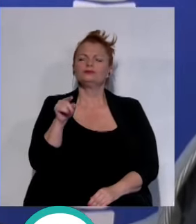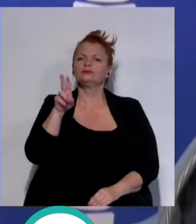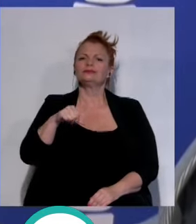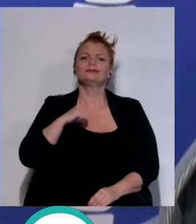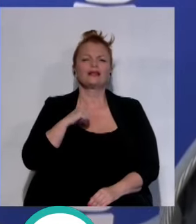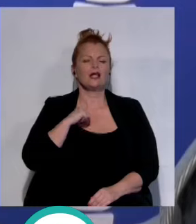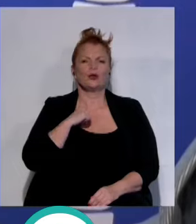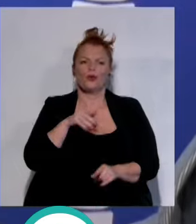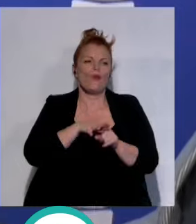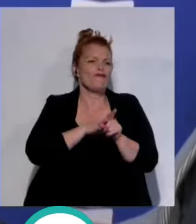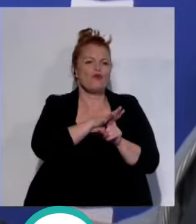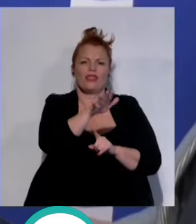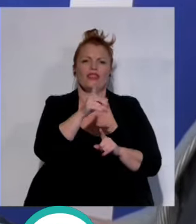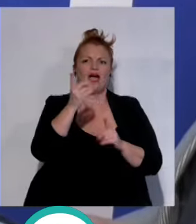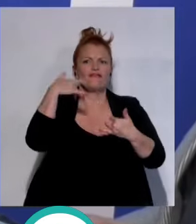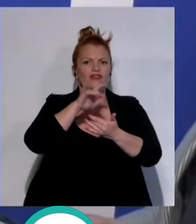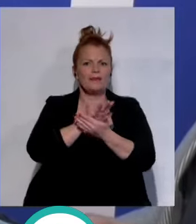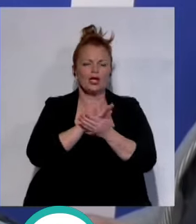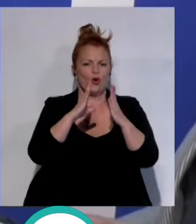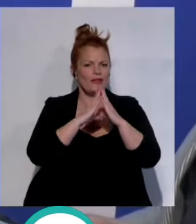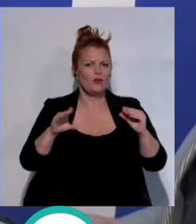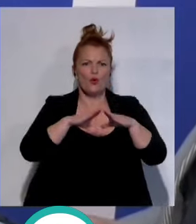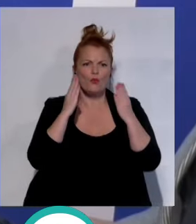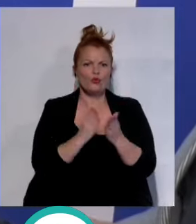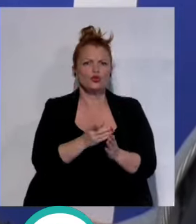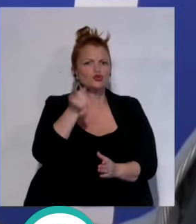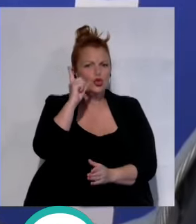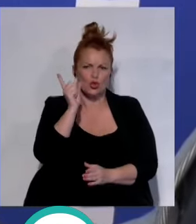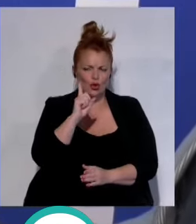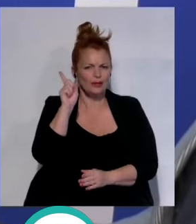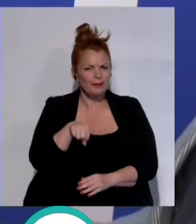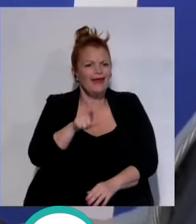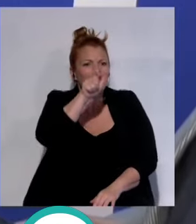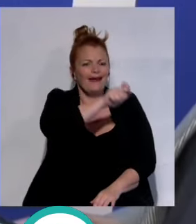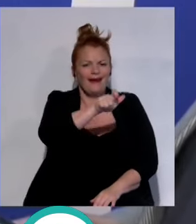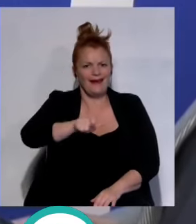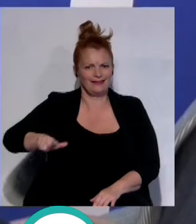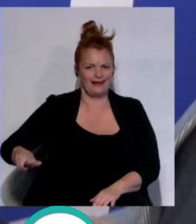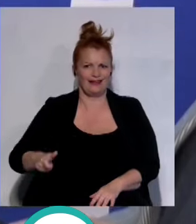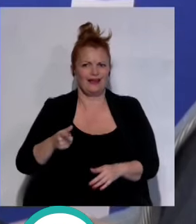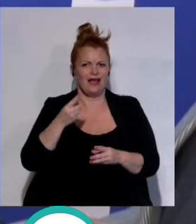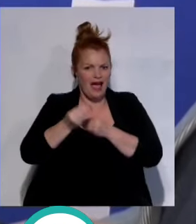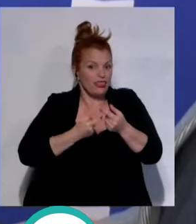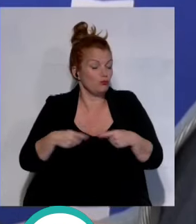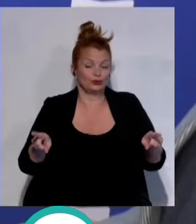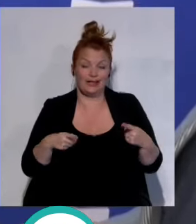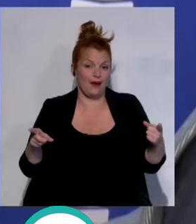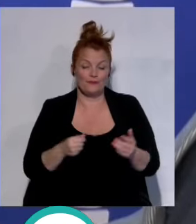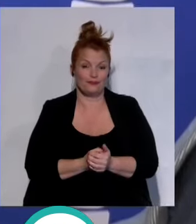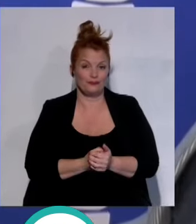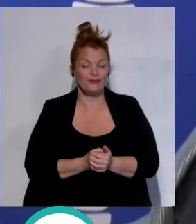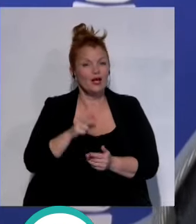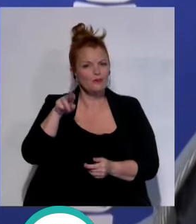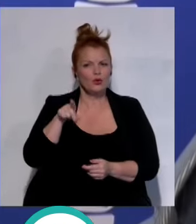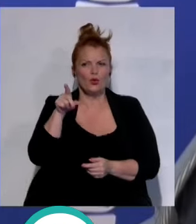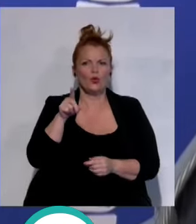una gran influencia no solo en el flamenco, en Andalucía, en el mundo, sino en toda la gente que hace música. Ha sido